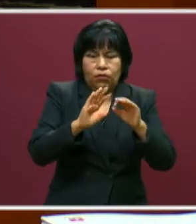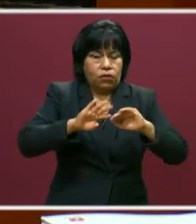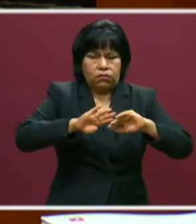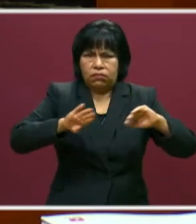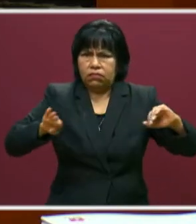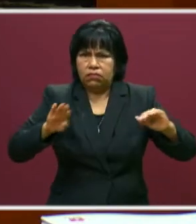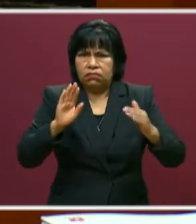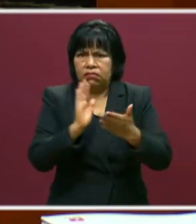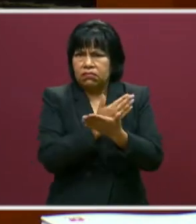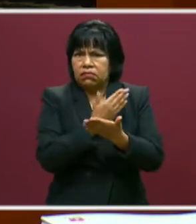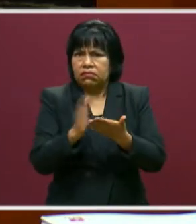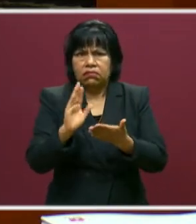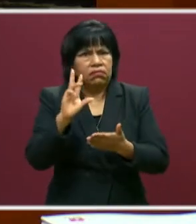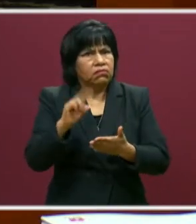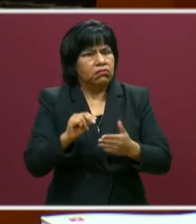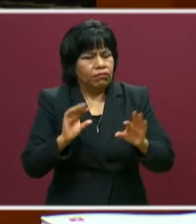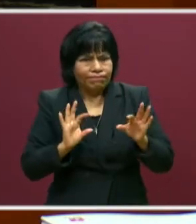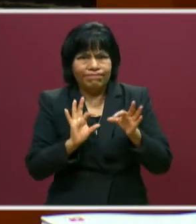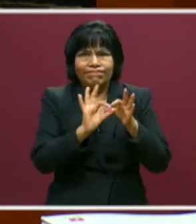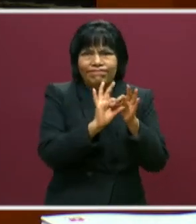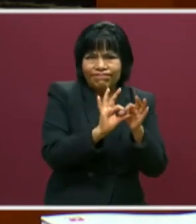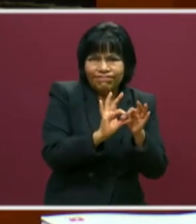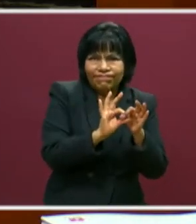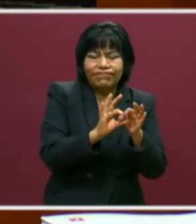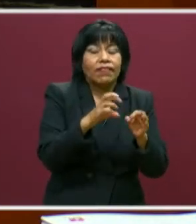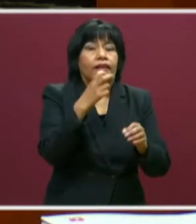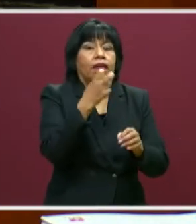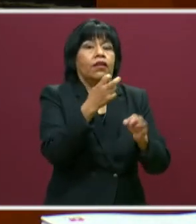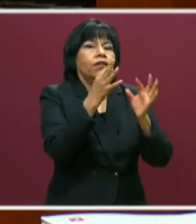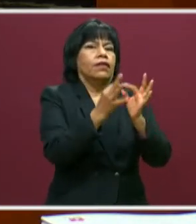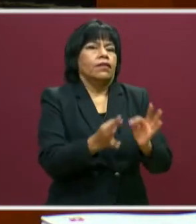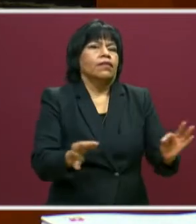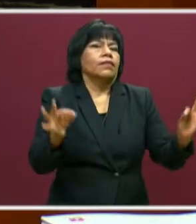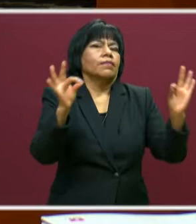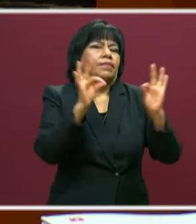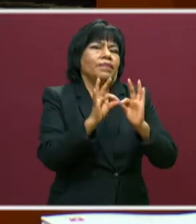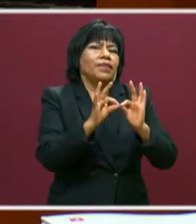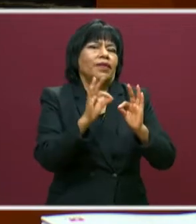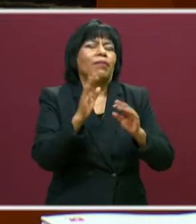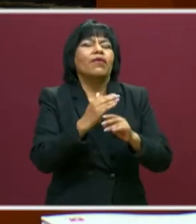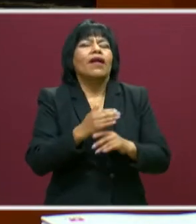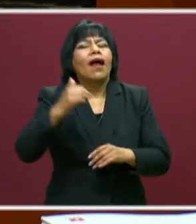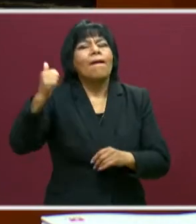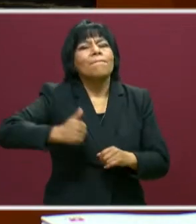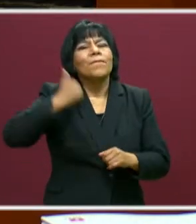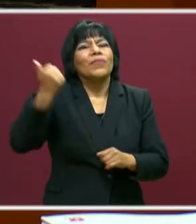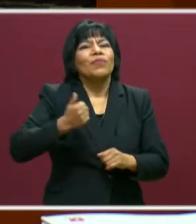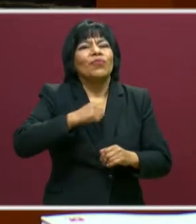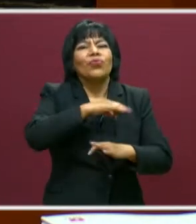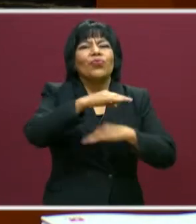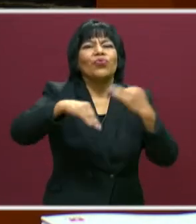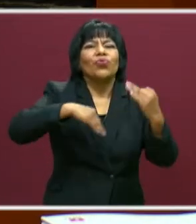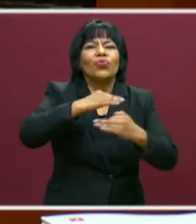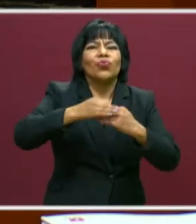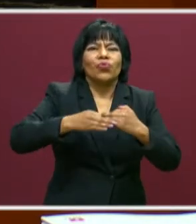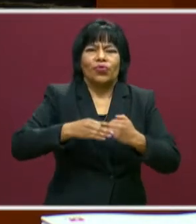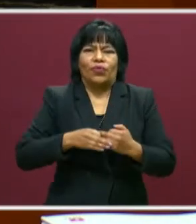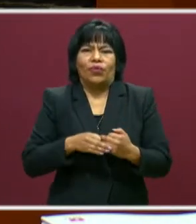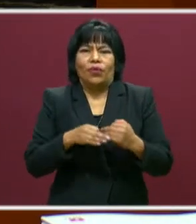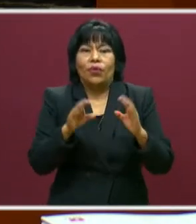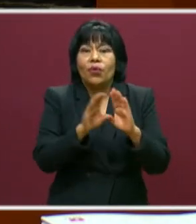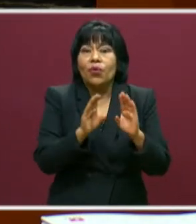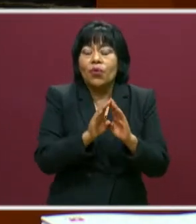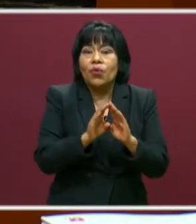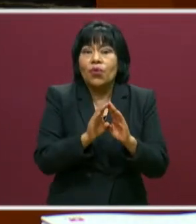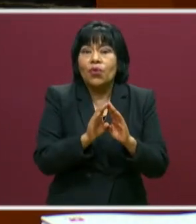están integrados. Diferenciar eso va a ser importantísimo. Porque le vamos a sacar más provecho. Más provecho a la parte presencial,